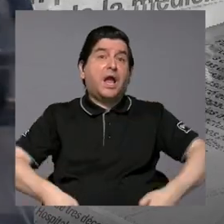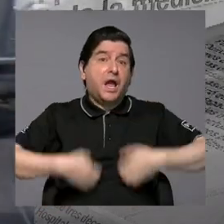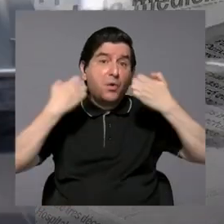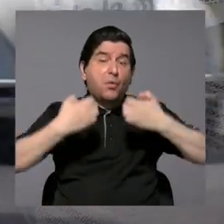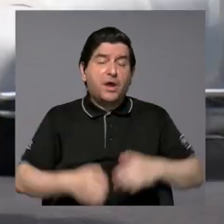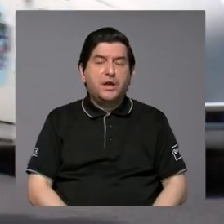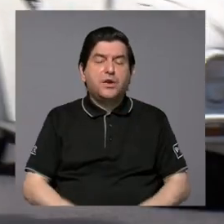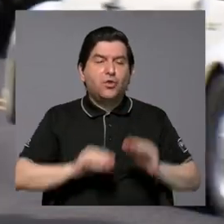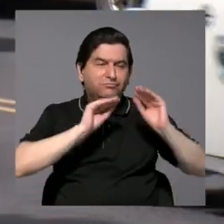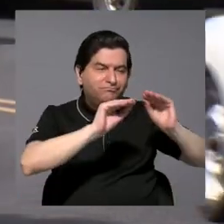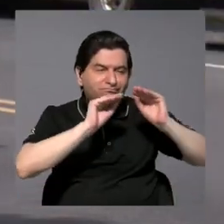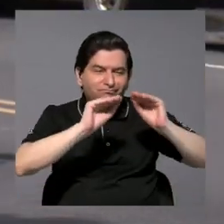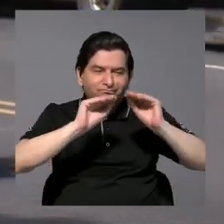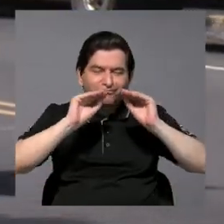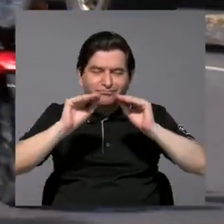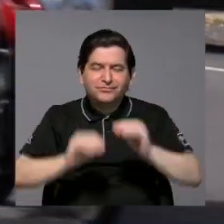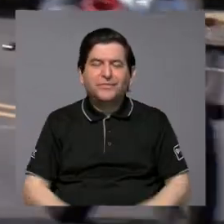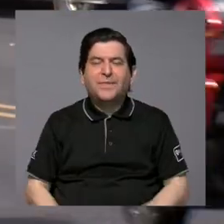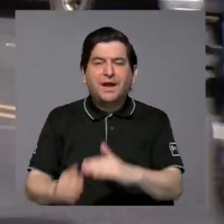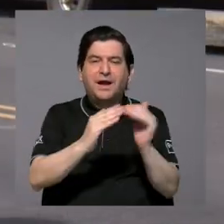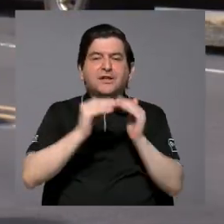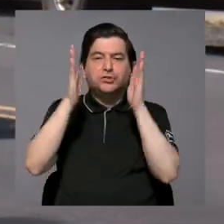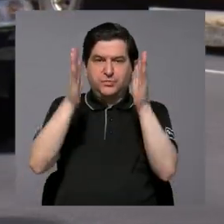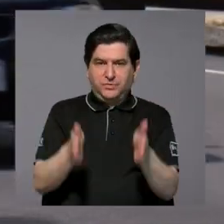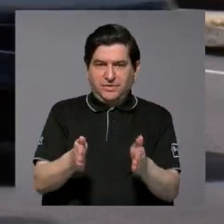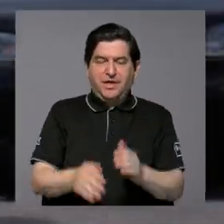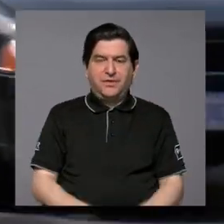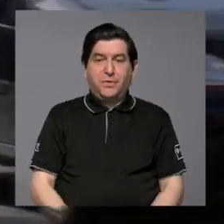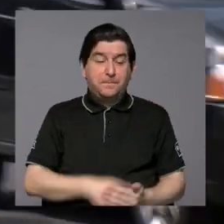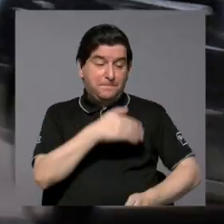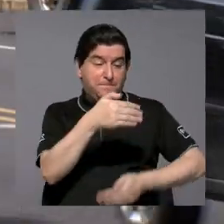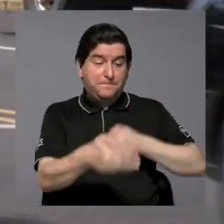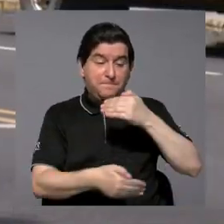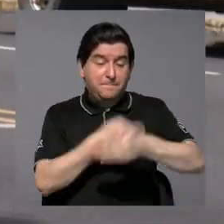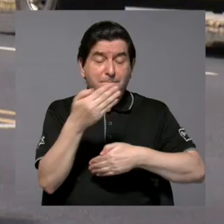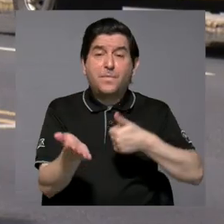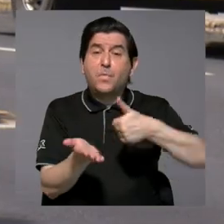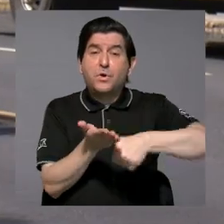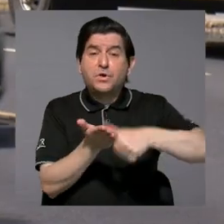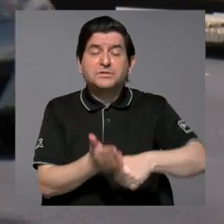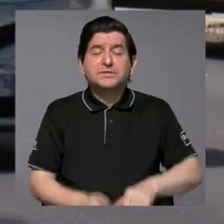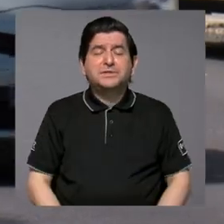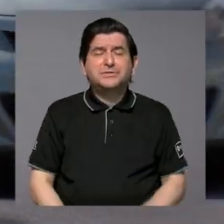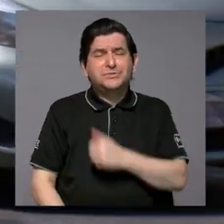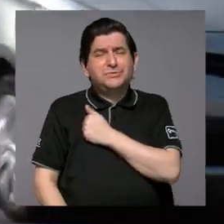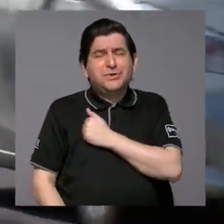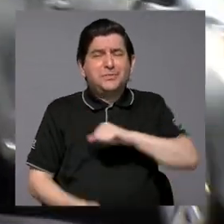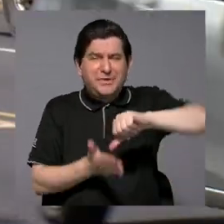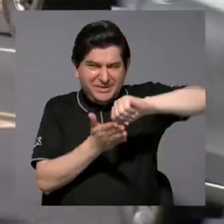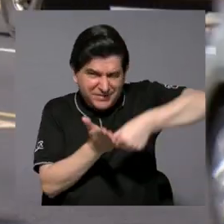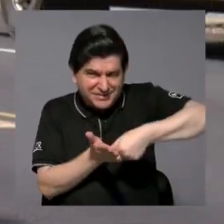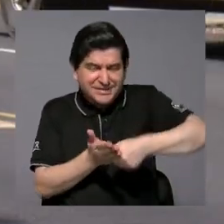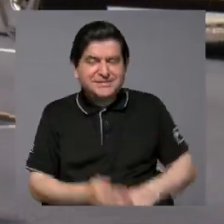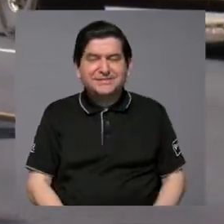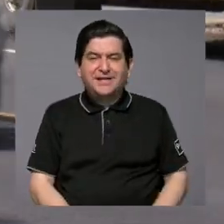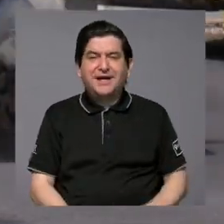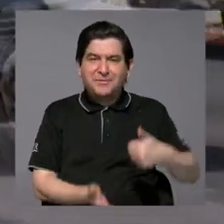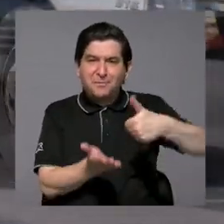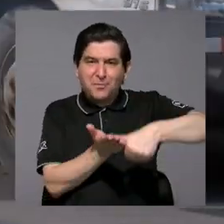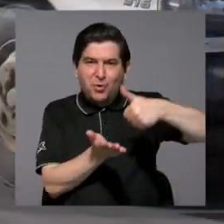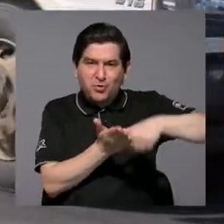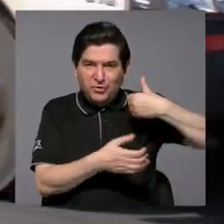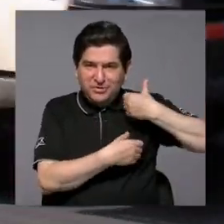para hacer esa educación, esa educación cívica. Por eso es que en los procesos electorales, y perdón que insista que ahora vienen las elecciones municipales,